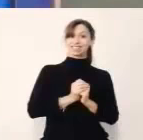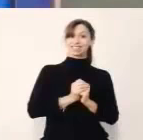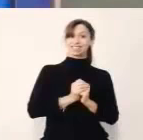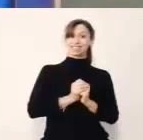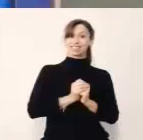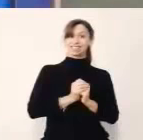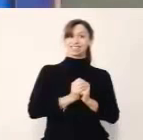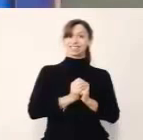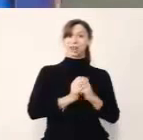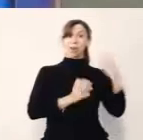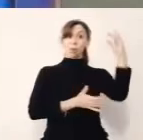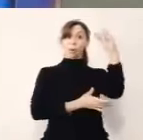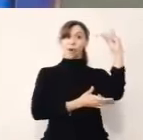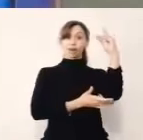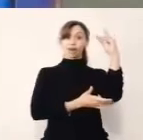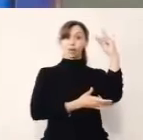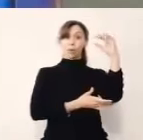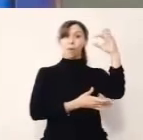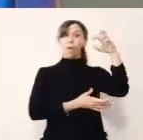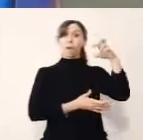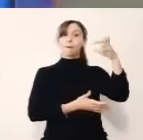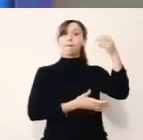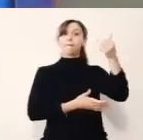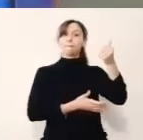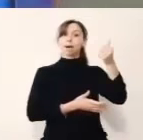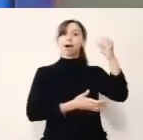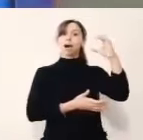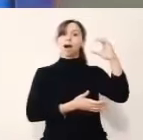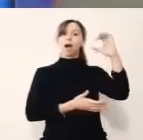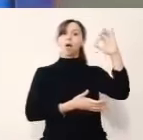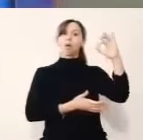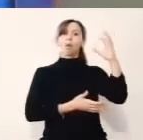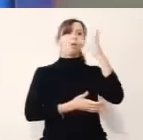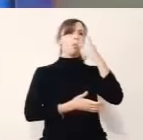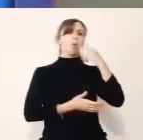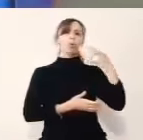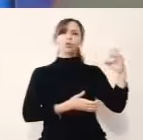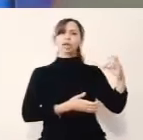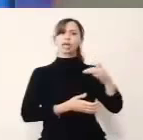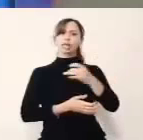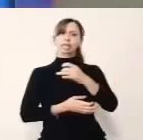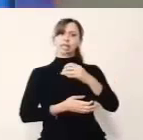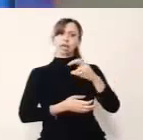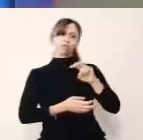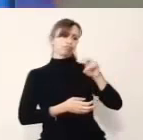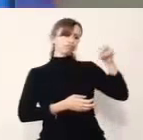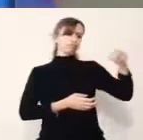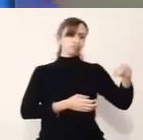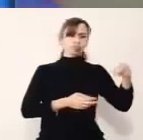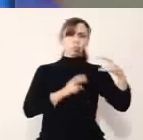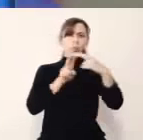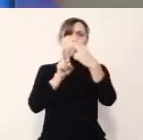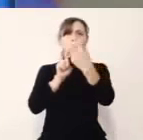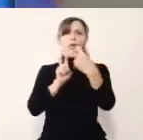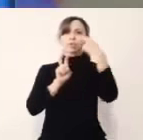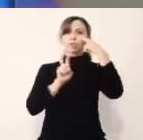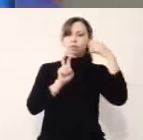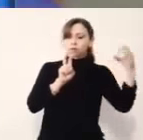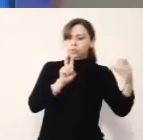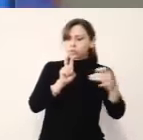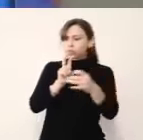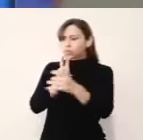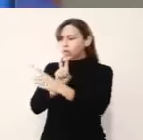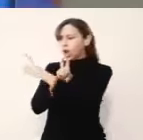El Guanaco Paco en tren quiso pasear Cruzó el Puente Viejo y al